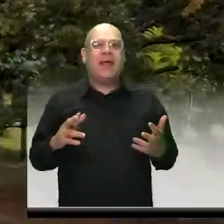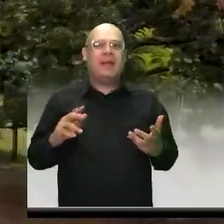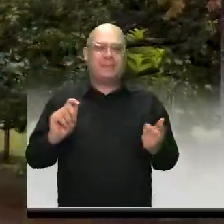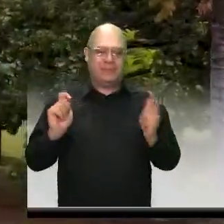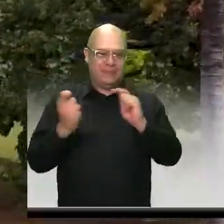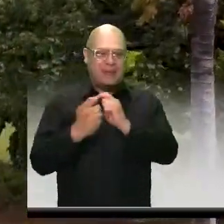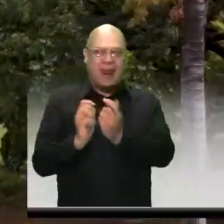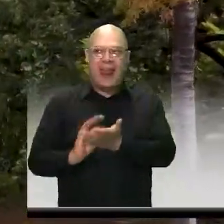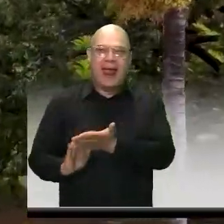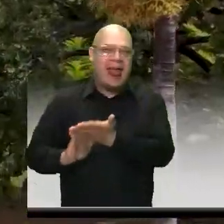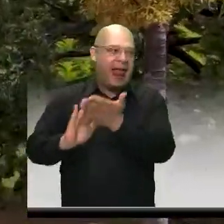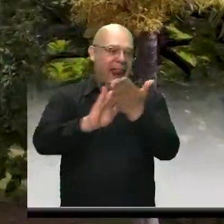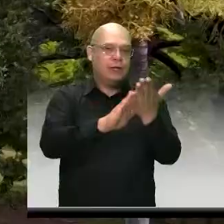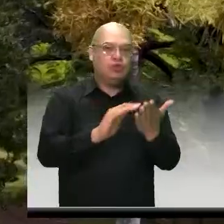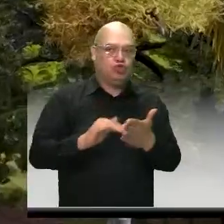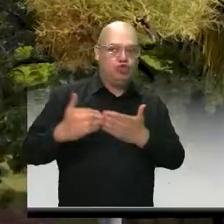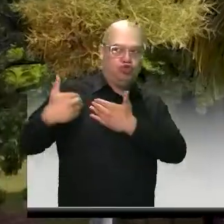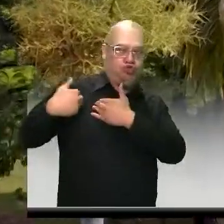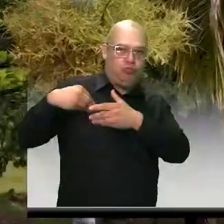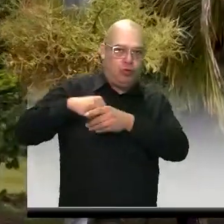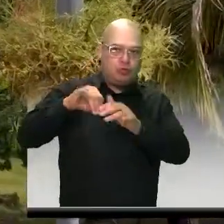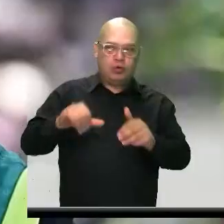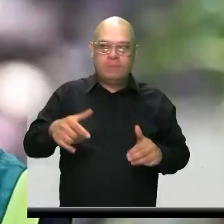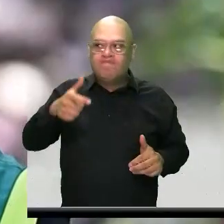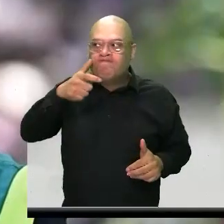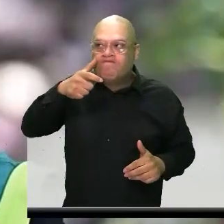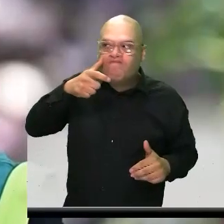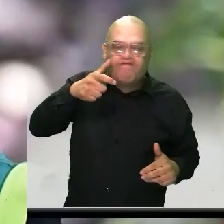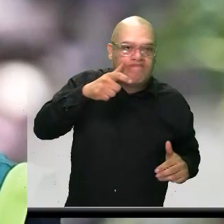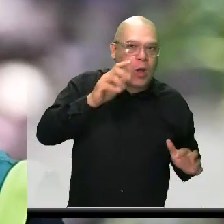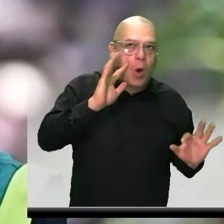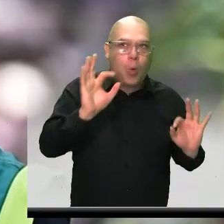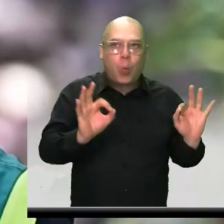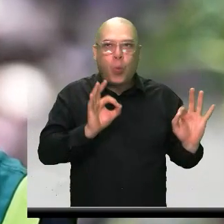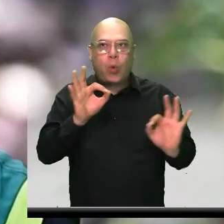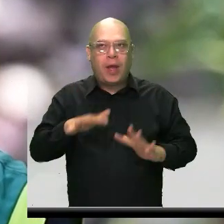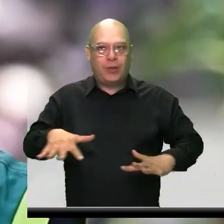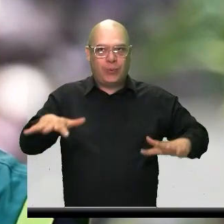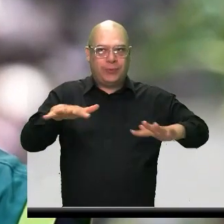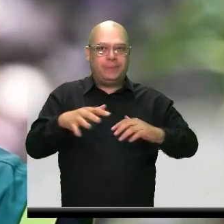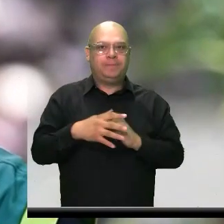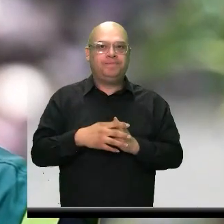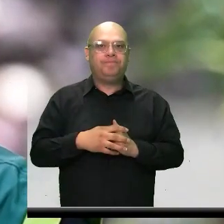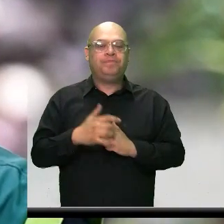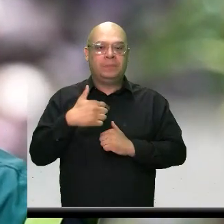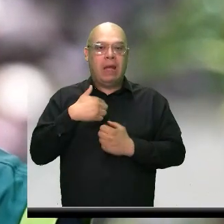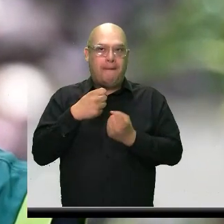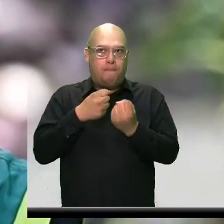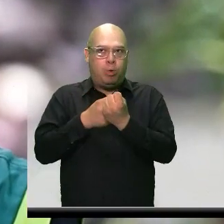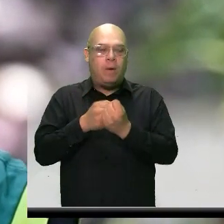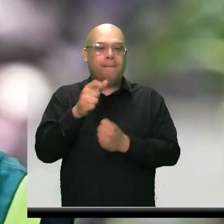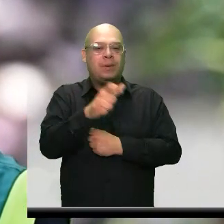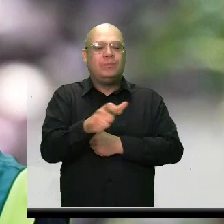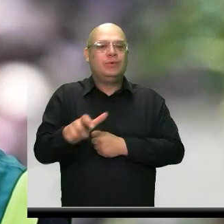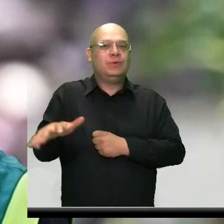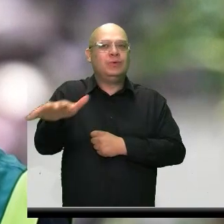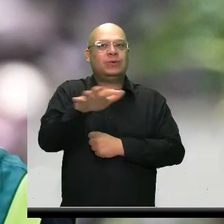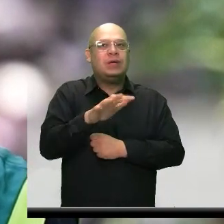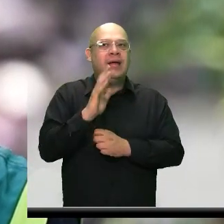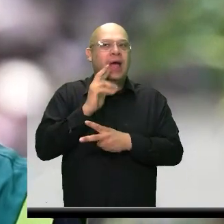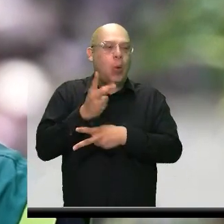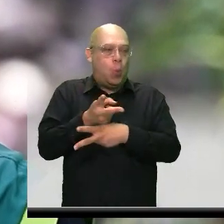ser la encargada que vele por el bienestar de esto acá. Como tal, en este lugar apoyamos a la comunidad a salvaguardar